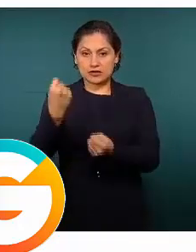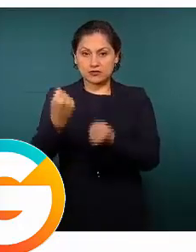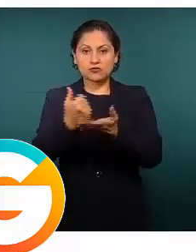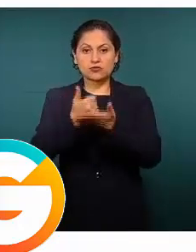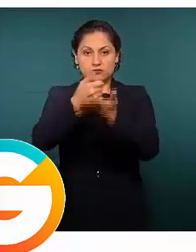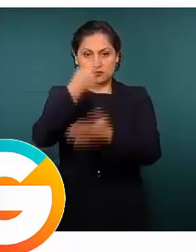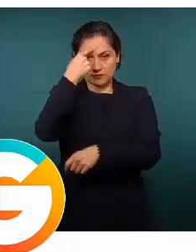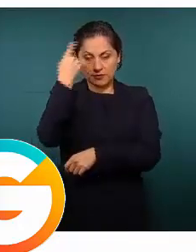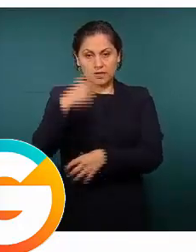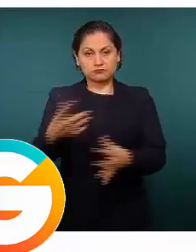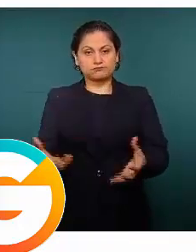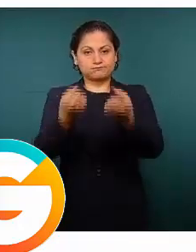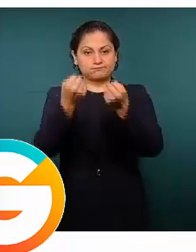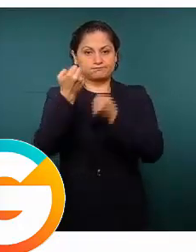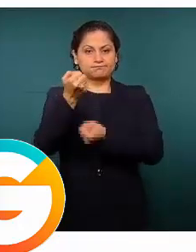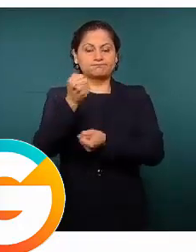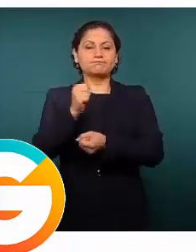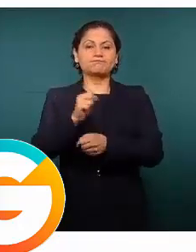Muchas gracias.